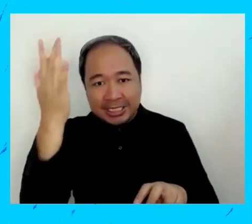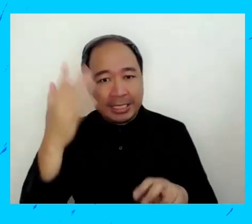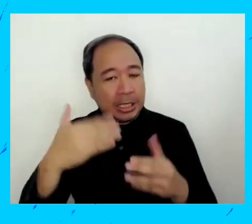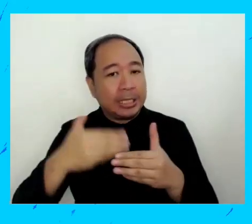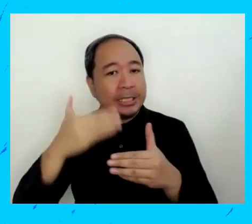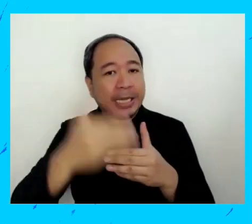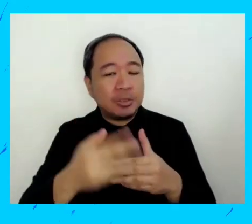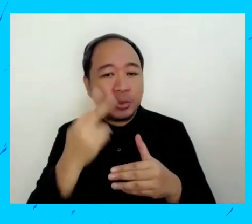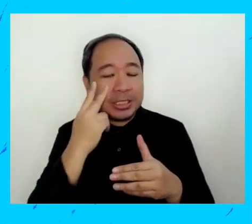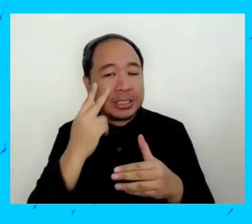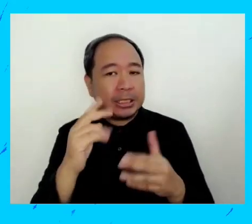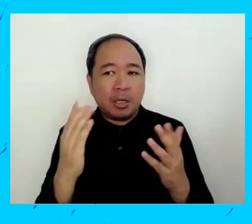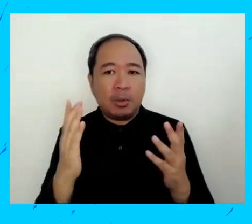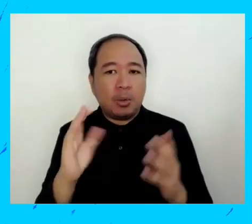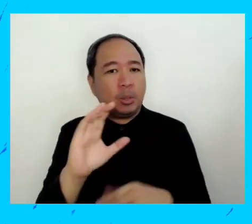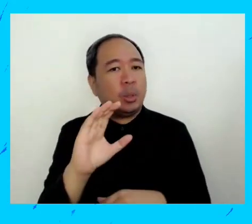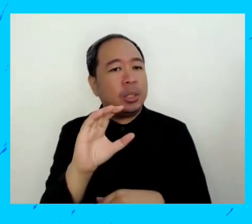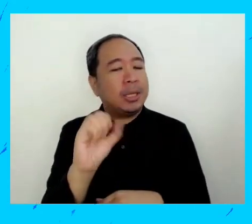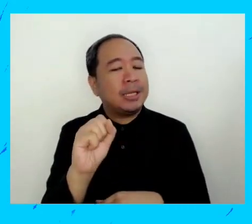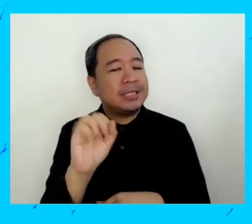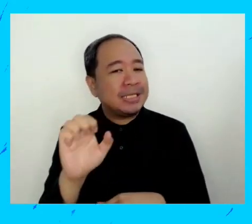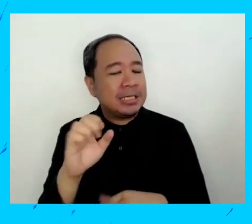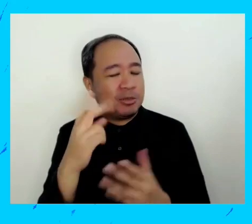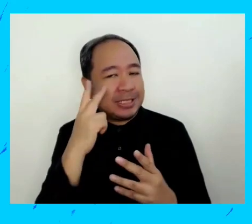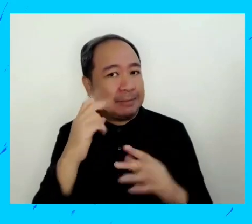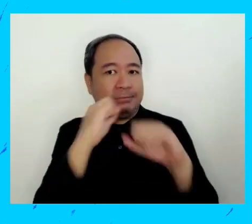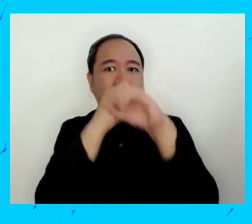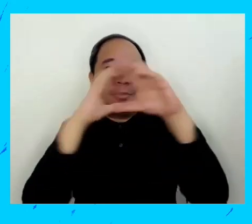nosotros vamos a pasar por la próxima